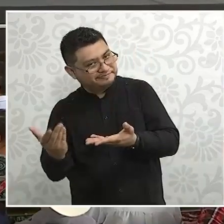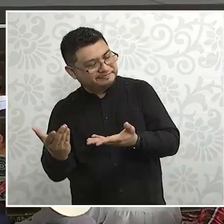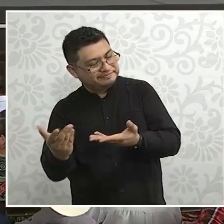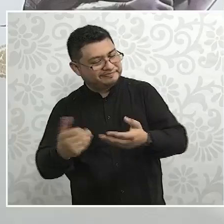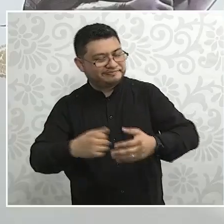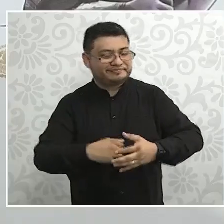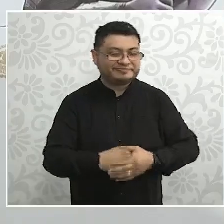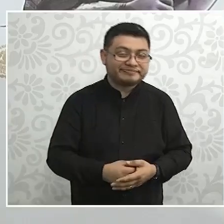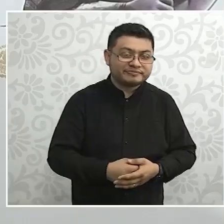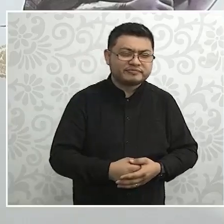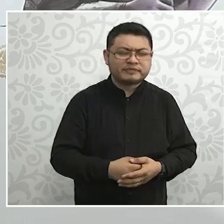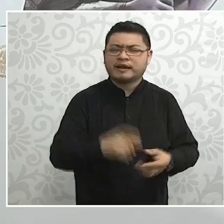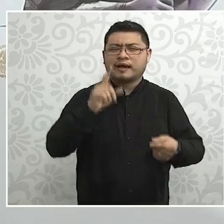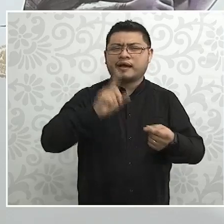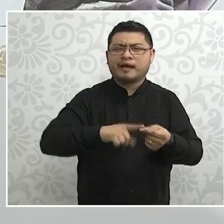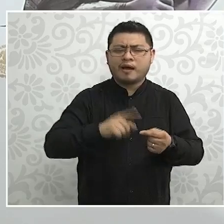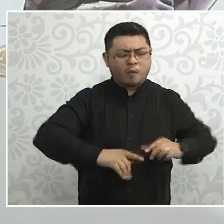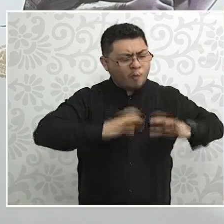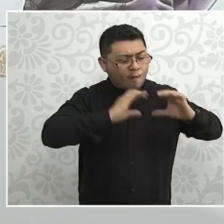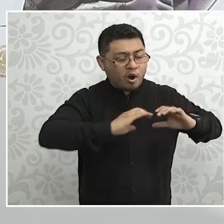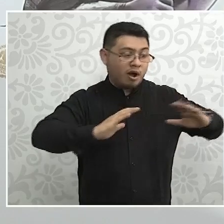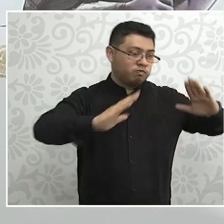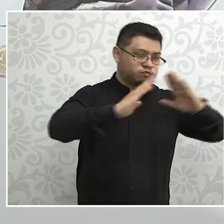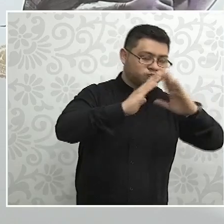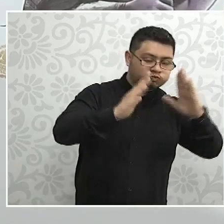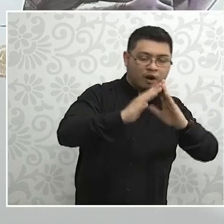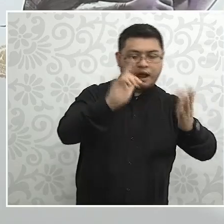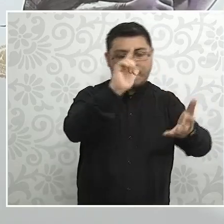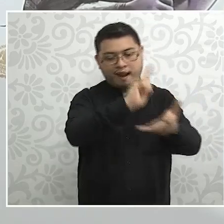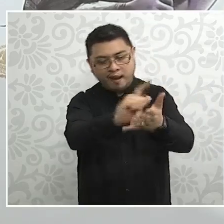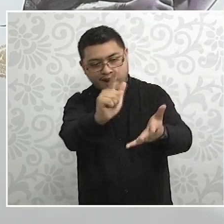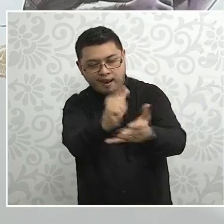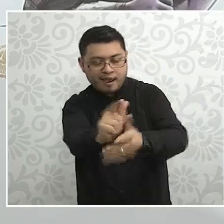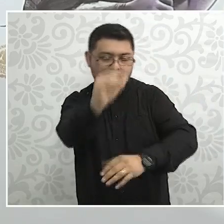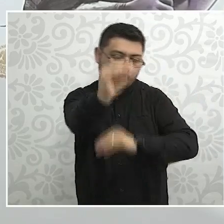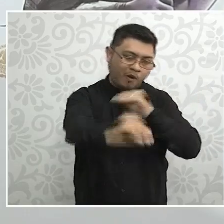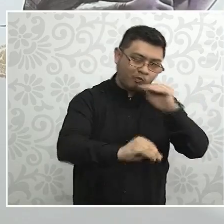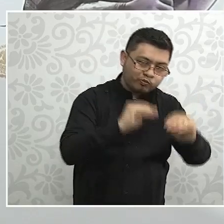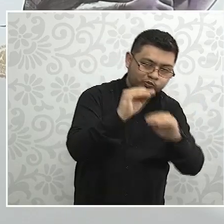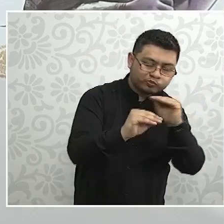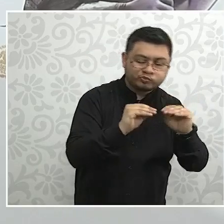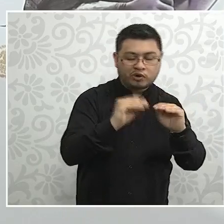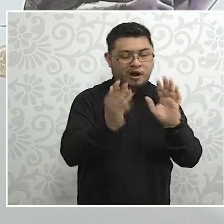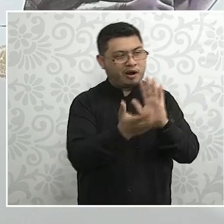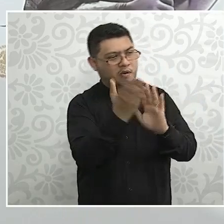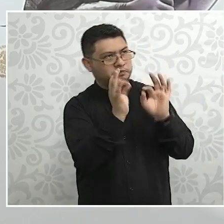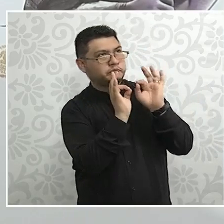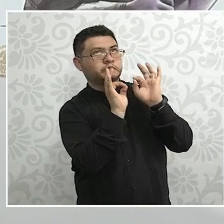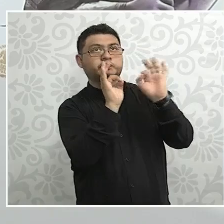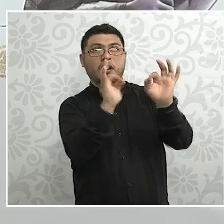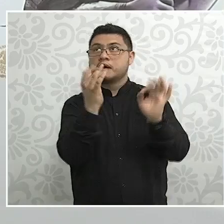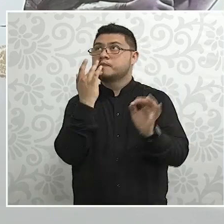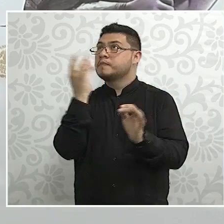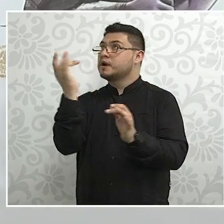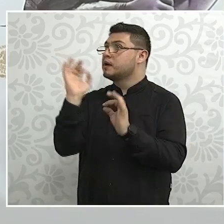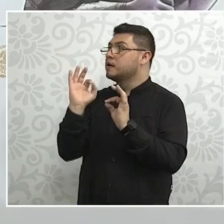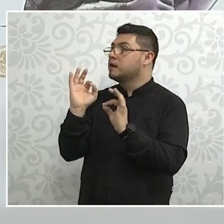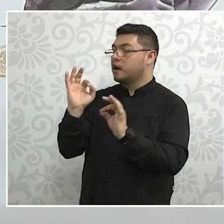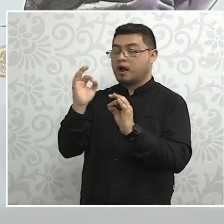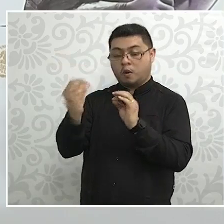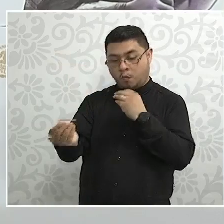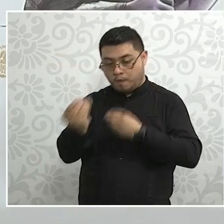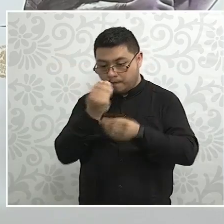Las que cuidamos del hogar, que siempre esté limpio, que esté levantado, que haya… ¿De comer?